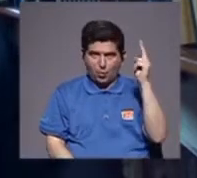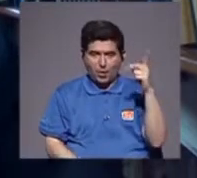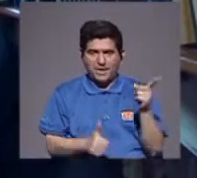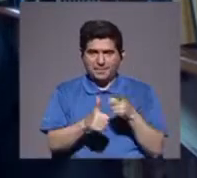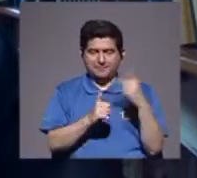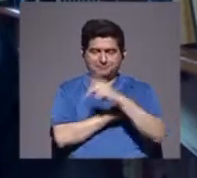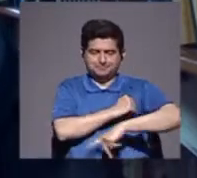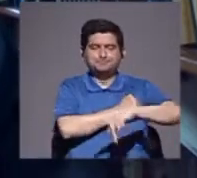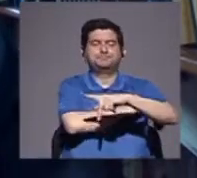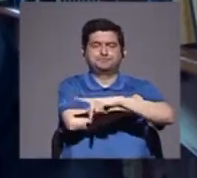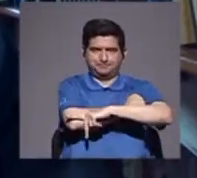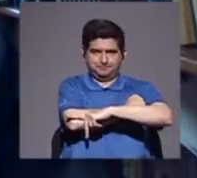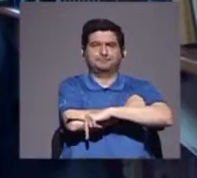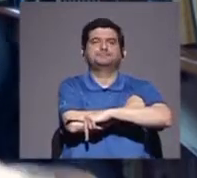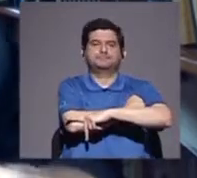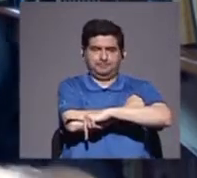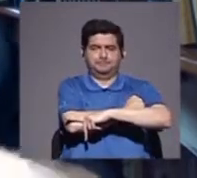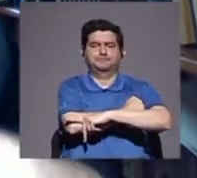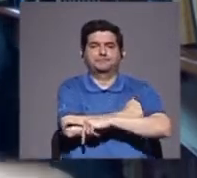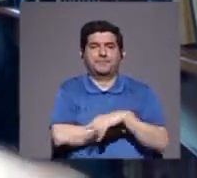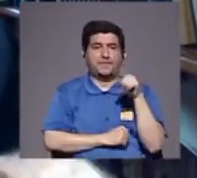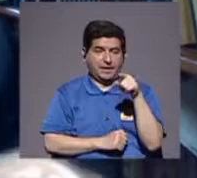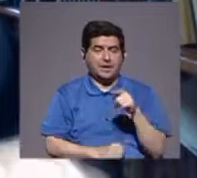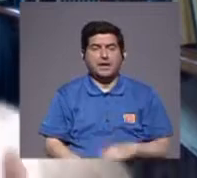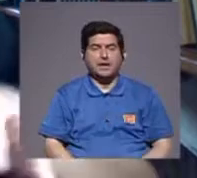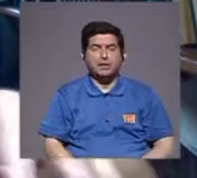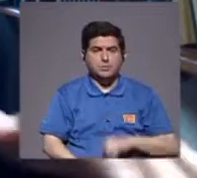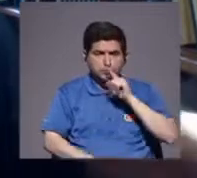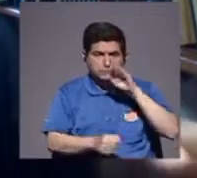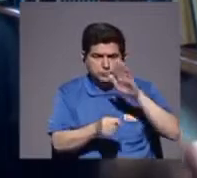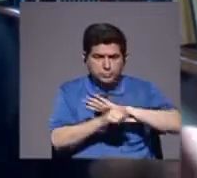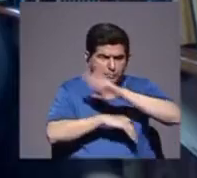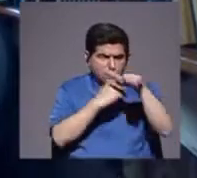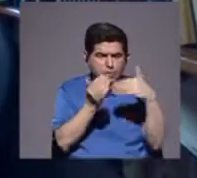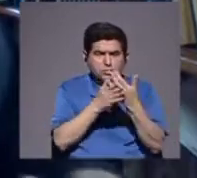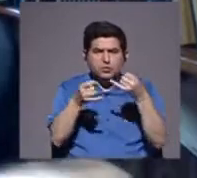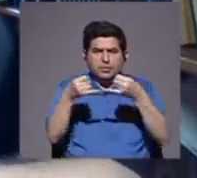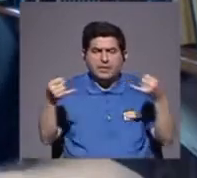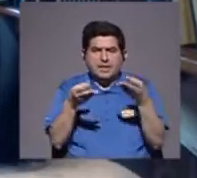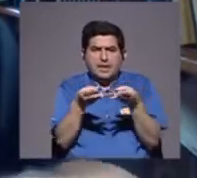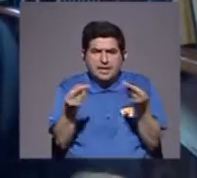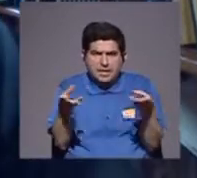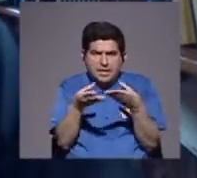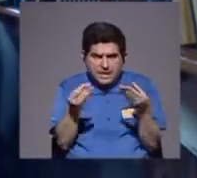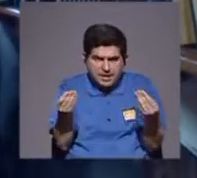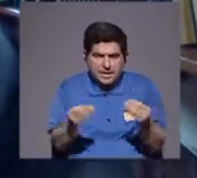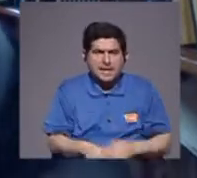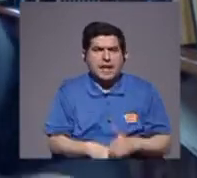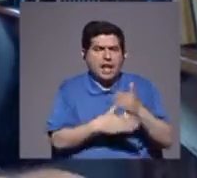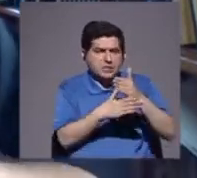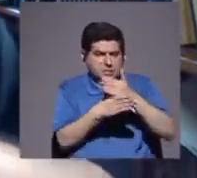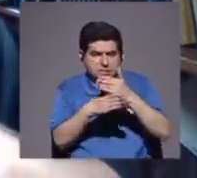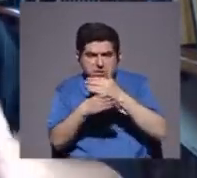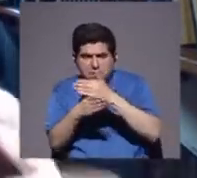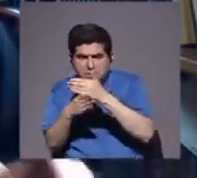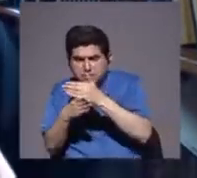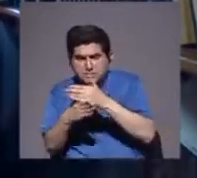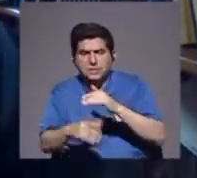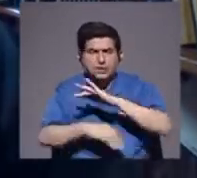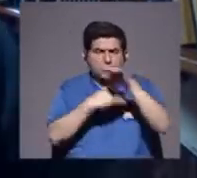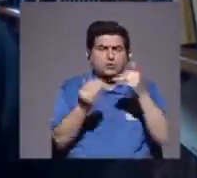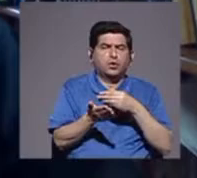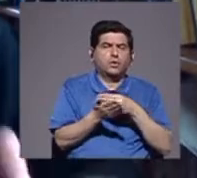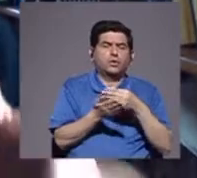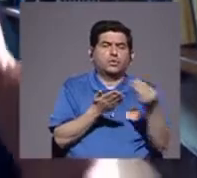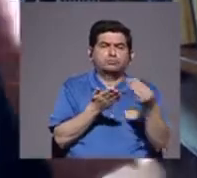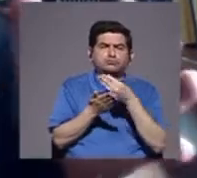el primer país que completó toda la línea de producción, toda la línea de distribución, toda la línea de